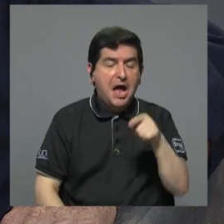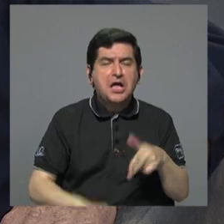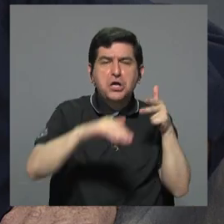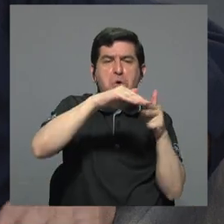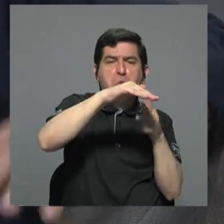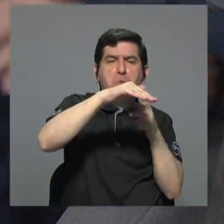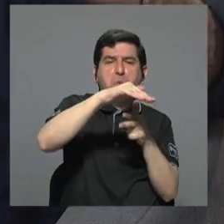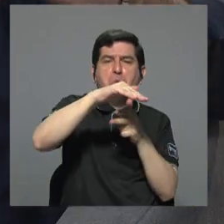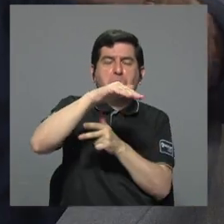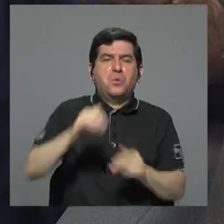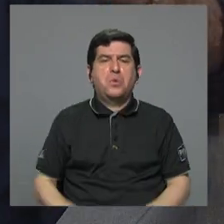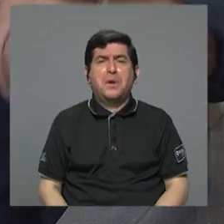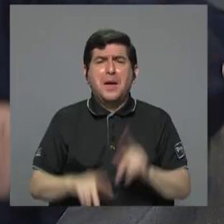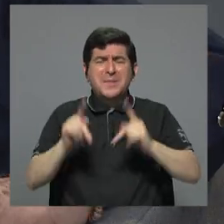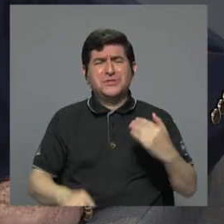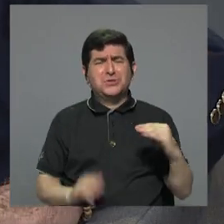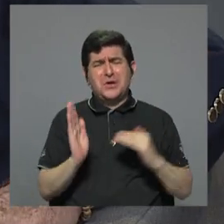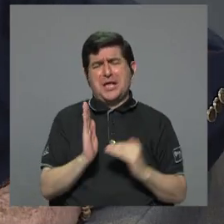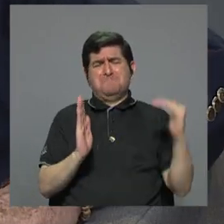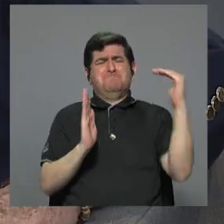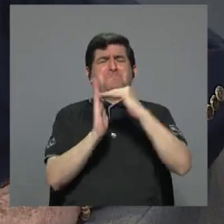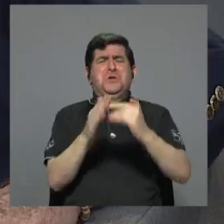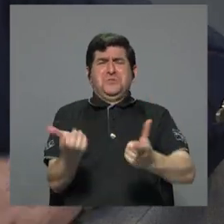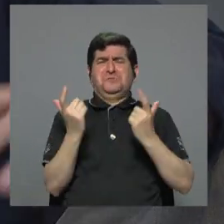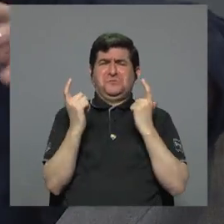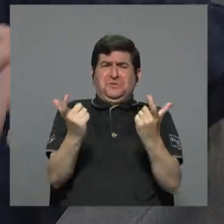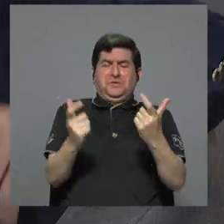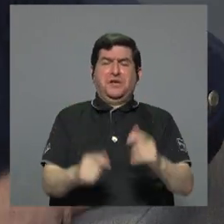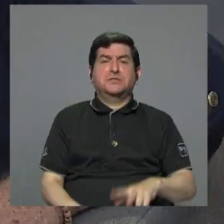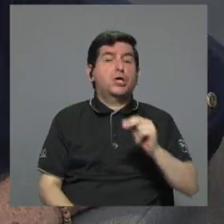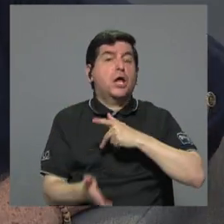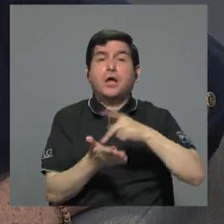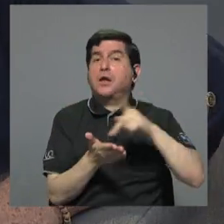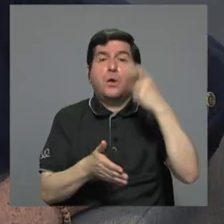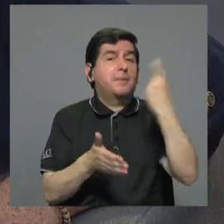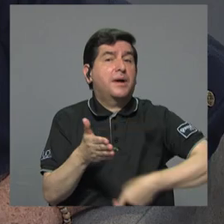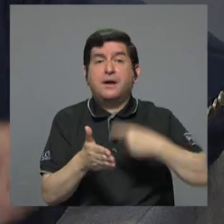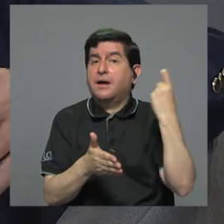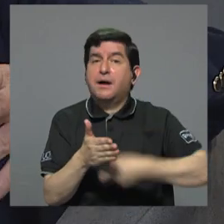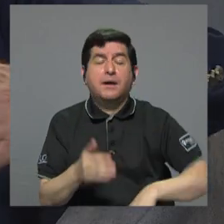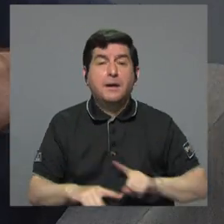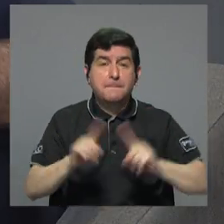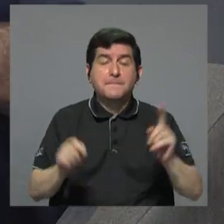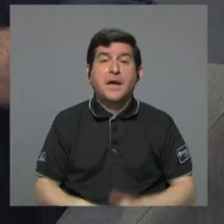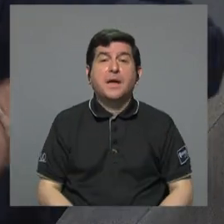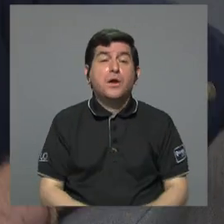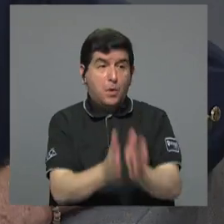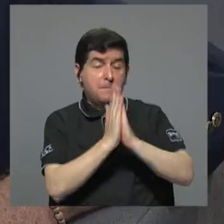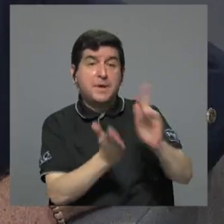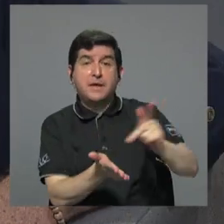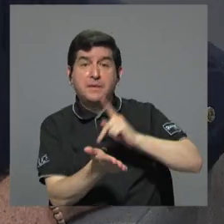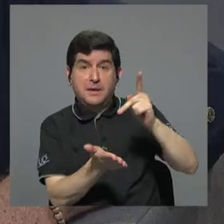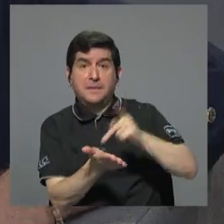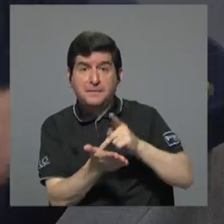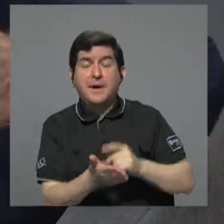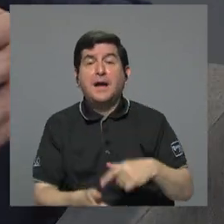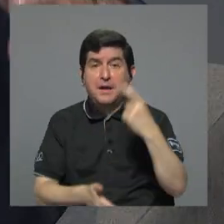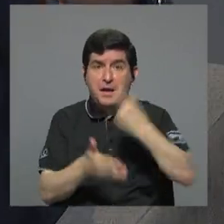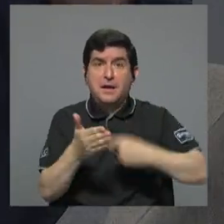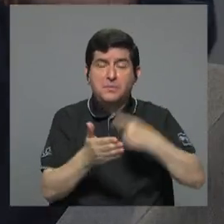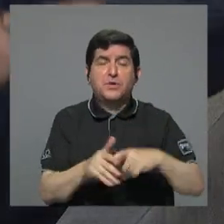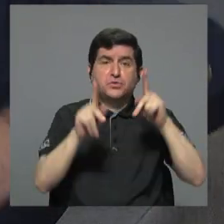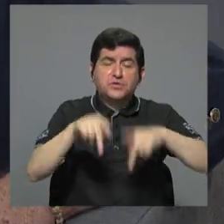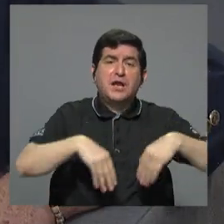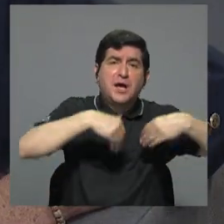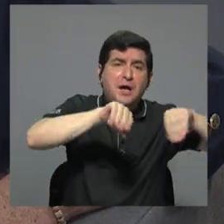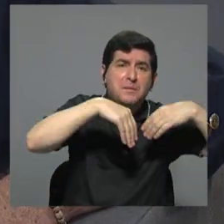son tan multimillonarios y que no pagan impuestos, pero le cobran impuestos al copero y al vendedor